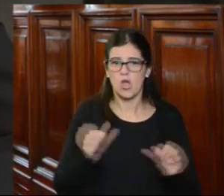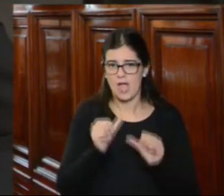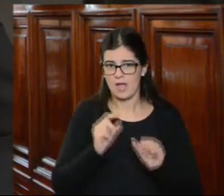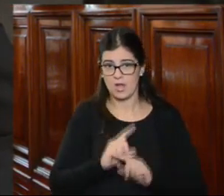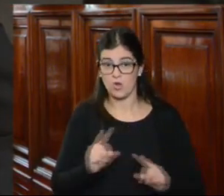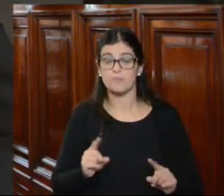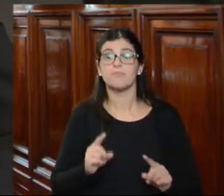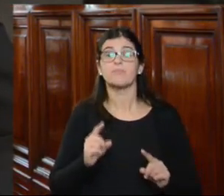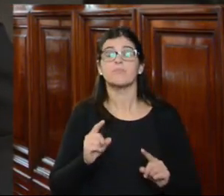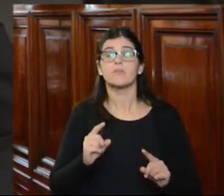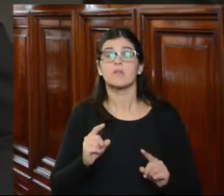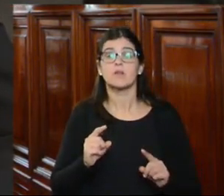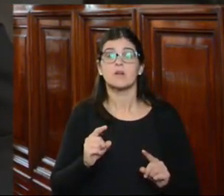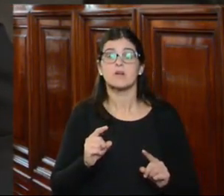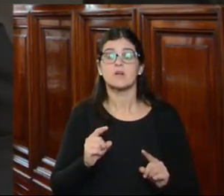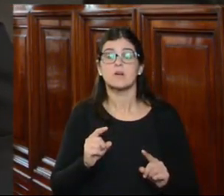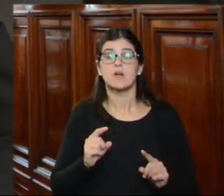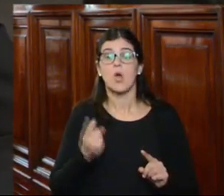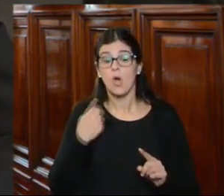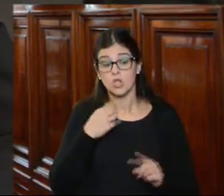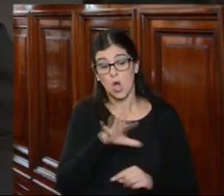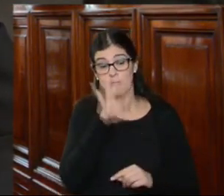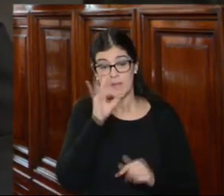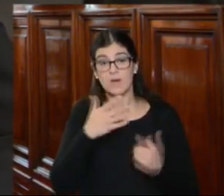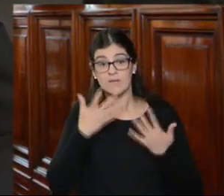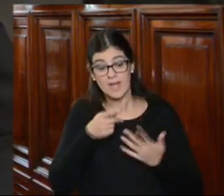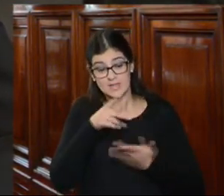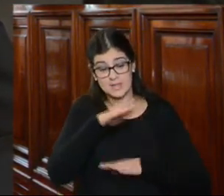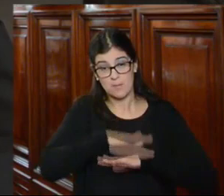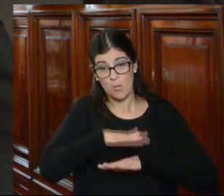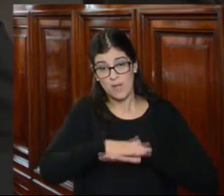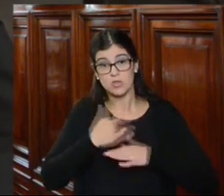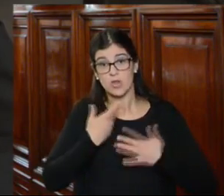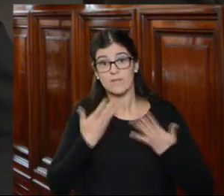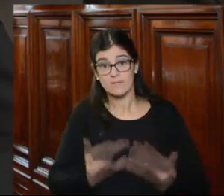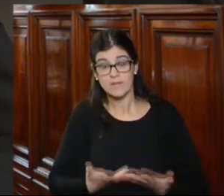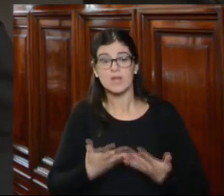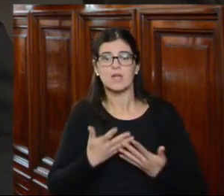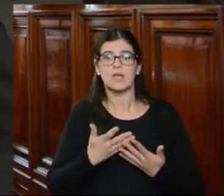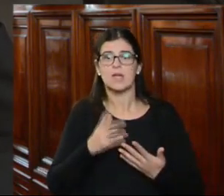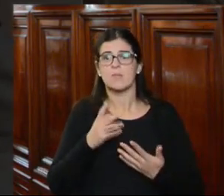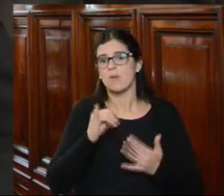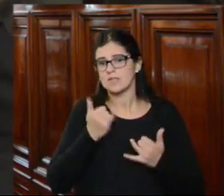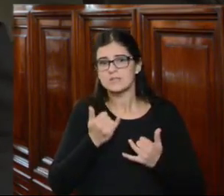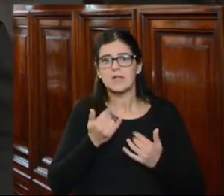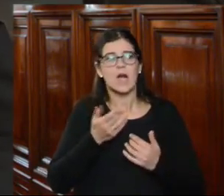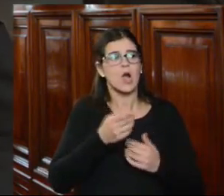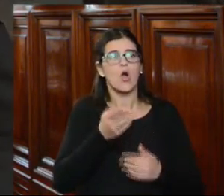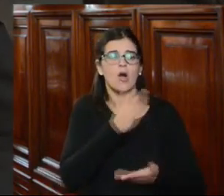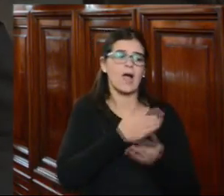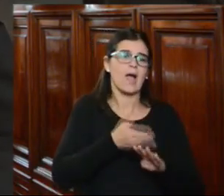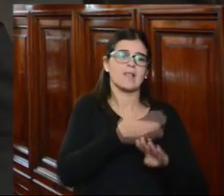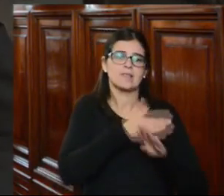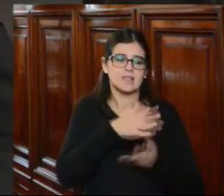decir cuando optamos por llegar a esta instancia es porque evidentemente se habían agotado los recursos